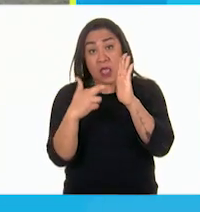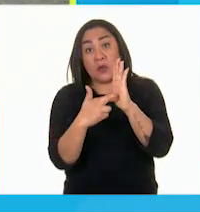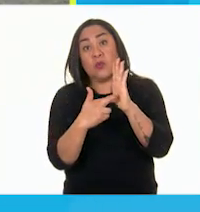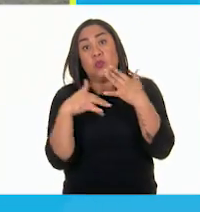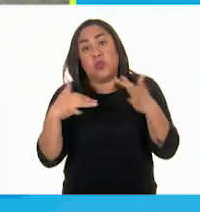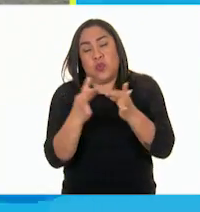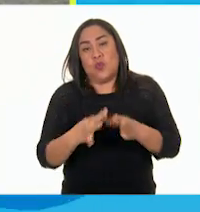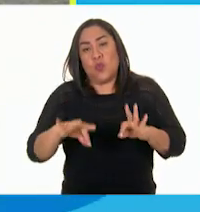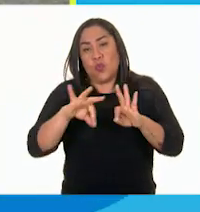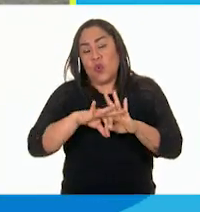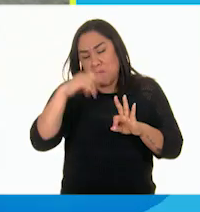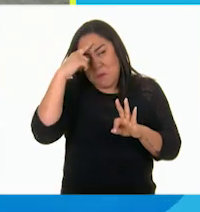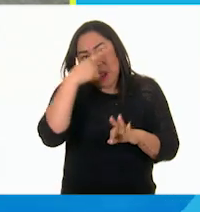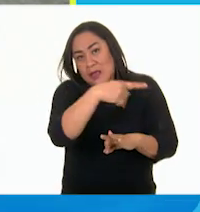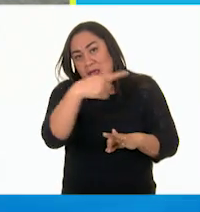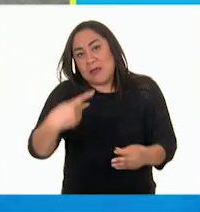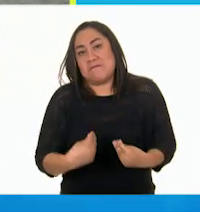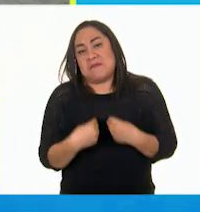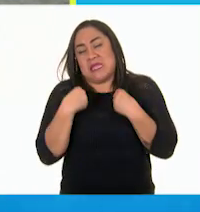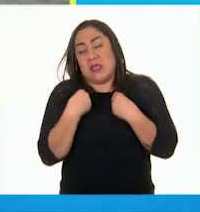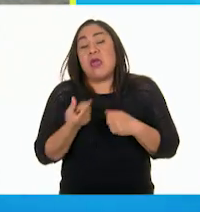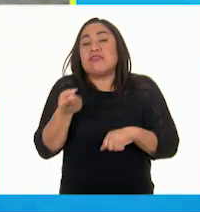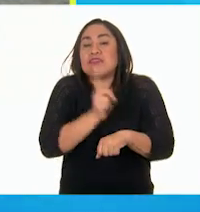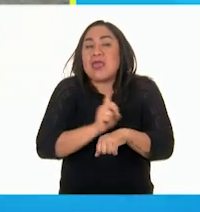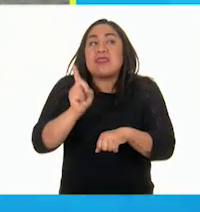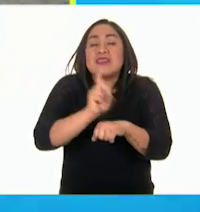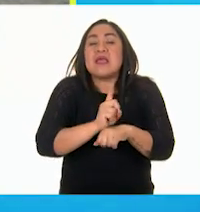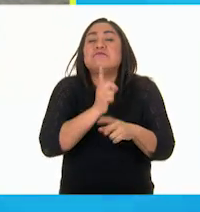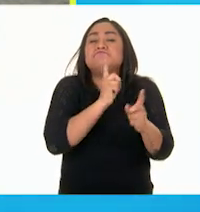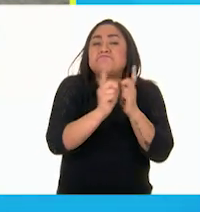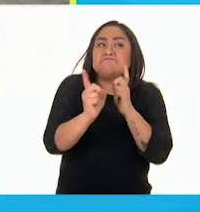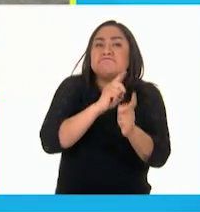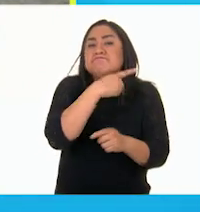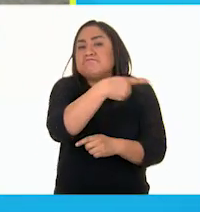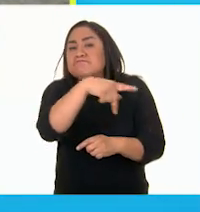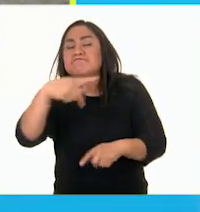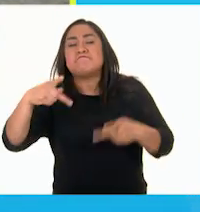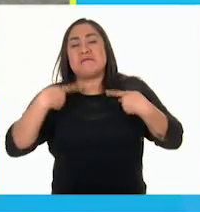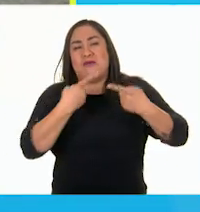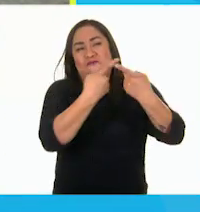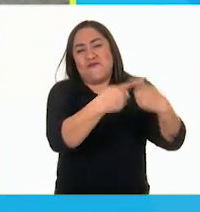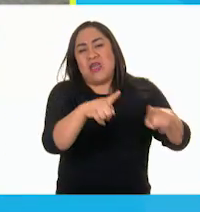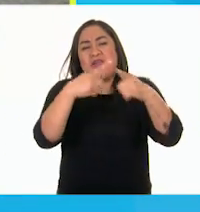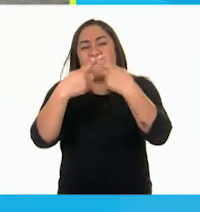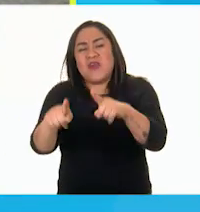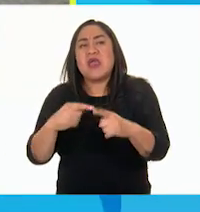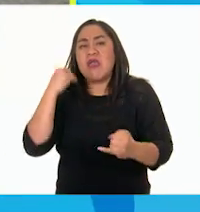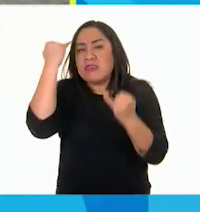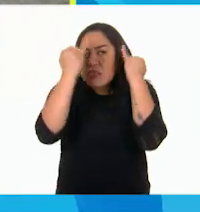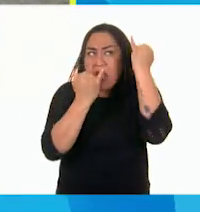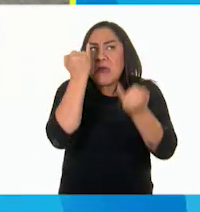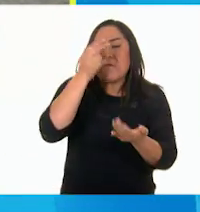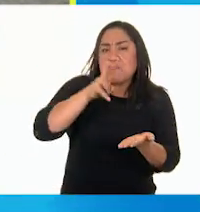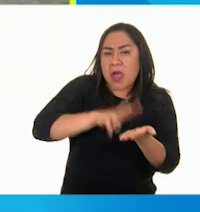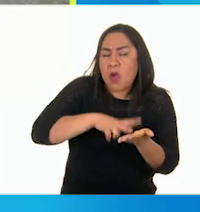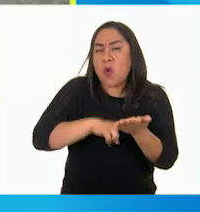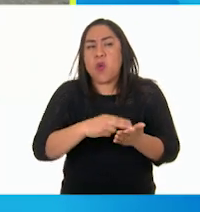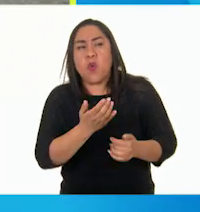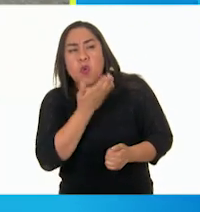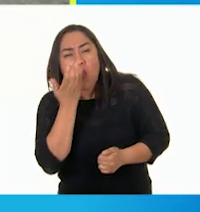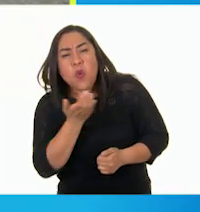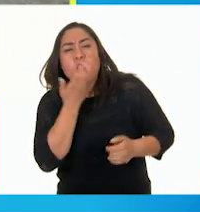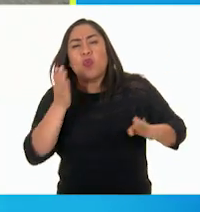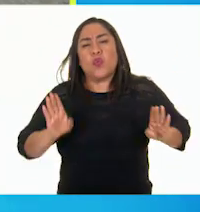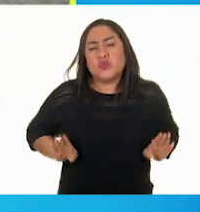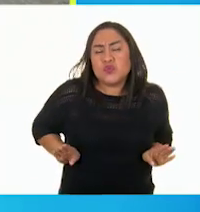importantes en nuestra vida diaria. Todos los días convivimos con personas distintas a nosotros, que tienen ideas, valores, costumbres,